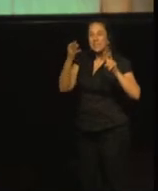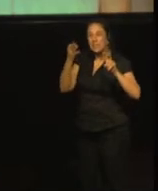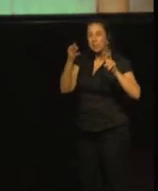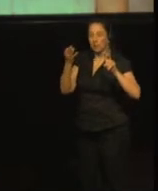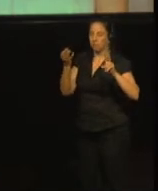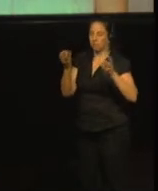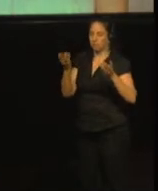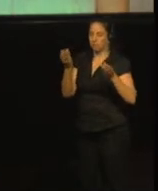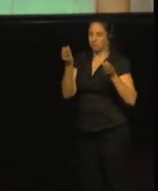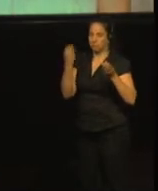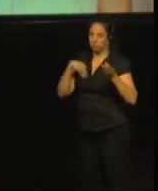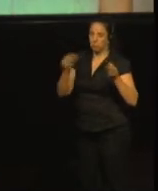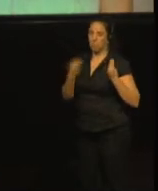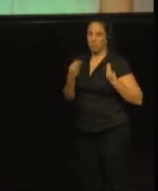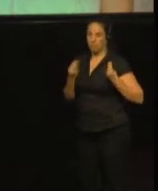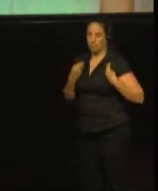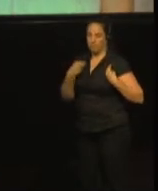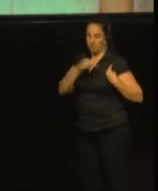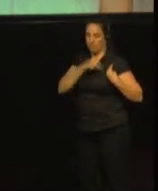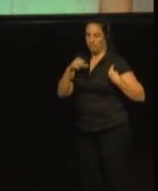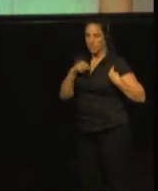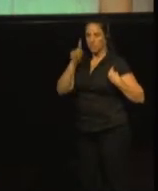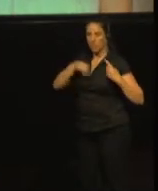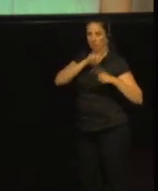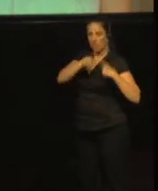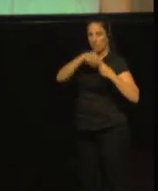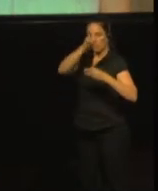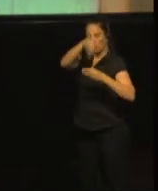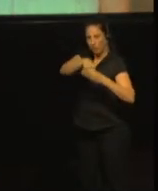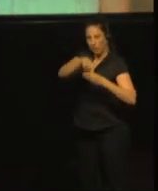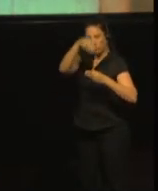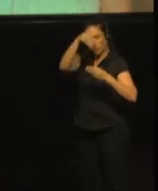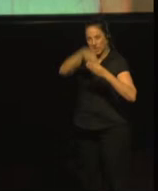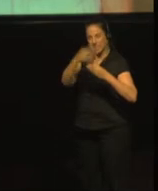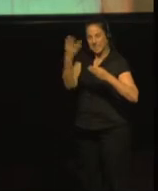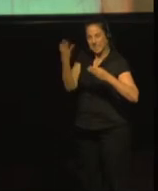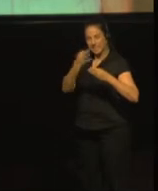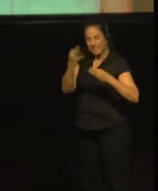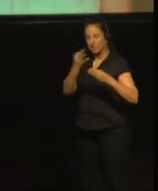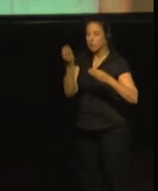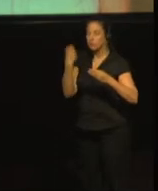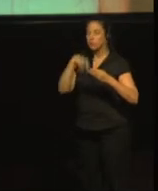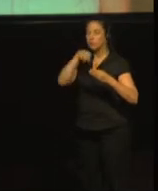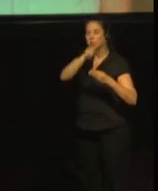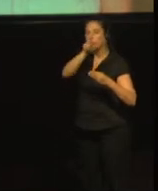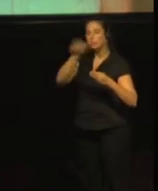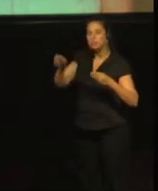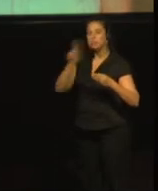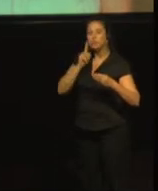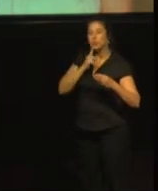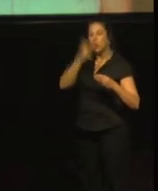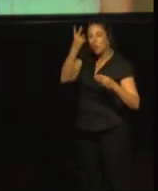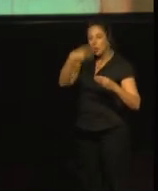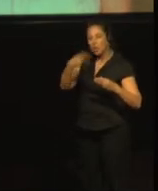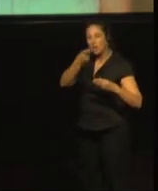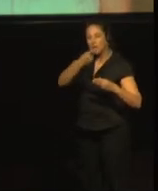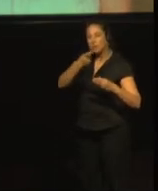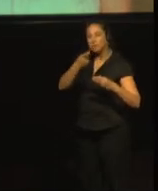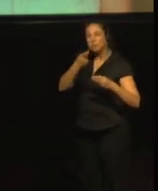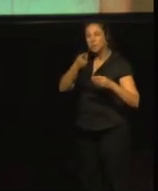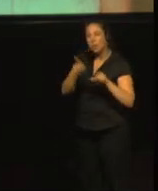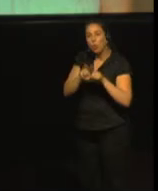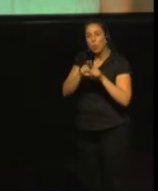personal y en familia. La pregunta que se hizo ¿Las personas sordociegas tienen